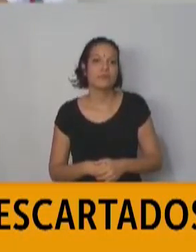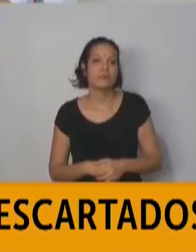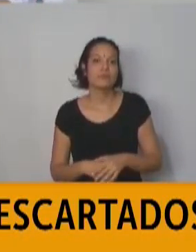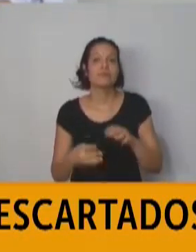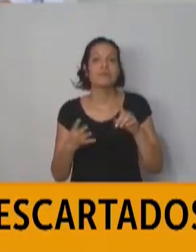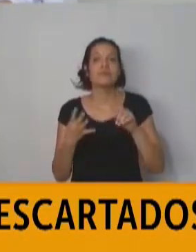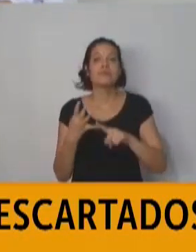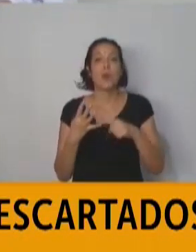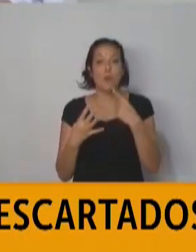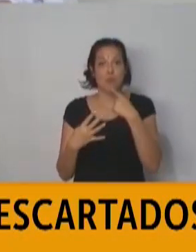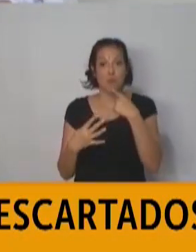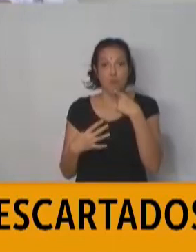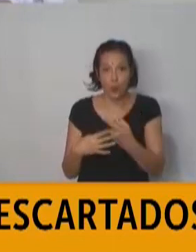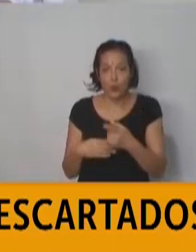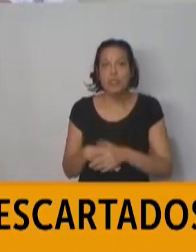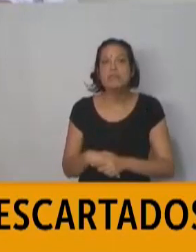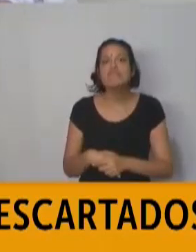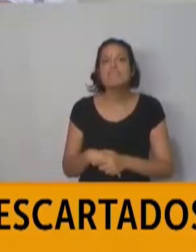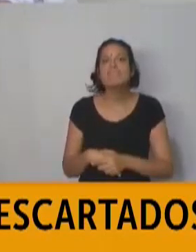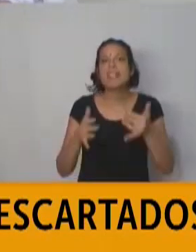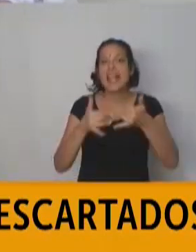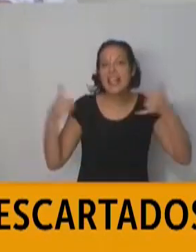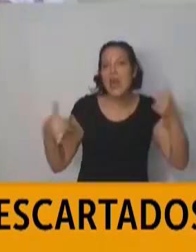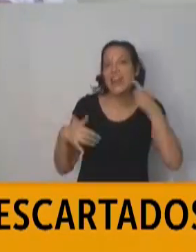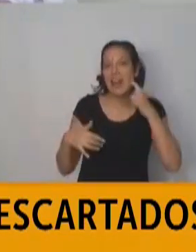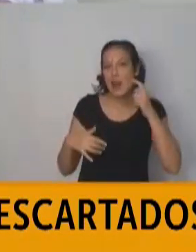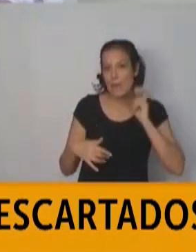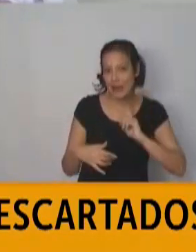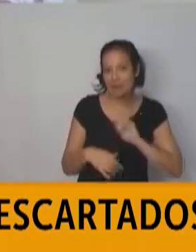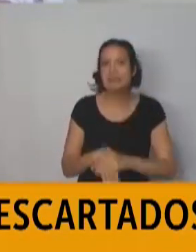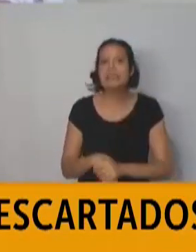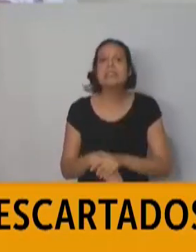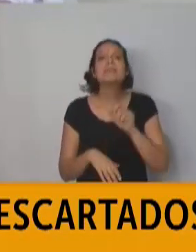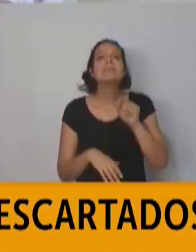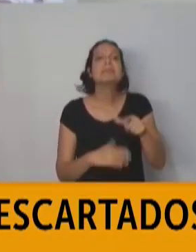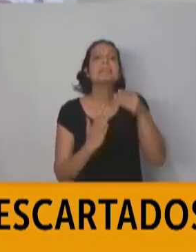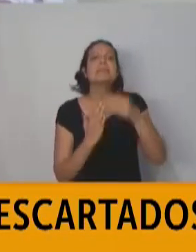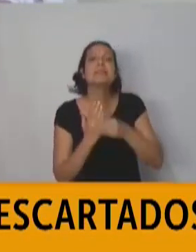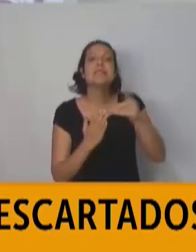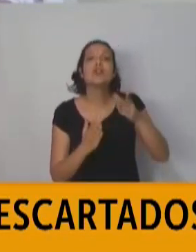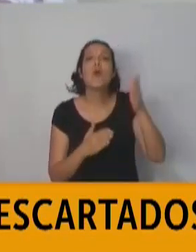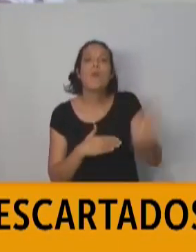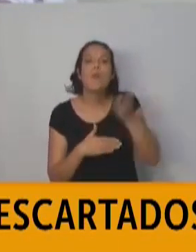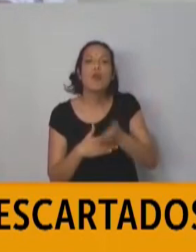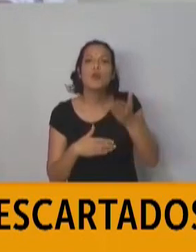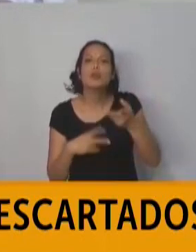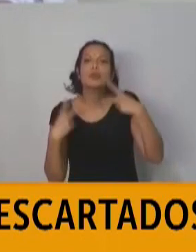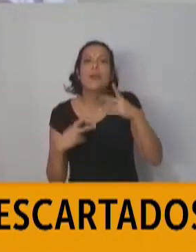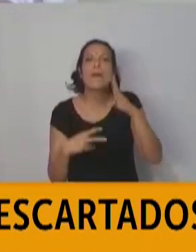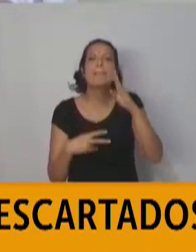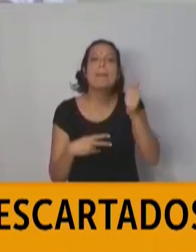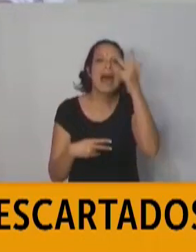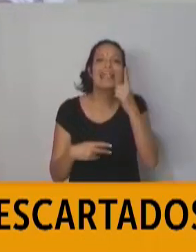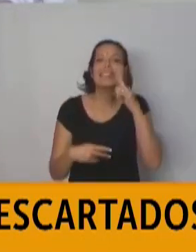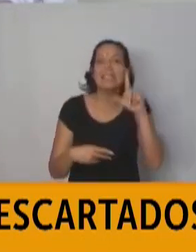Siguiente pregunta. Entre Ríos Diario, Paraná. Para el Ministro de Producción y Turismo, Juan José Bailo. ¿Hay